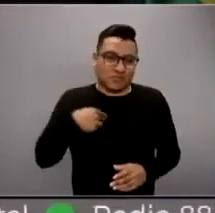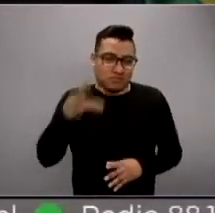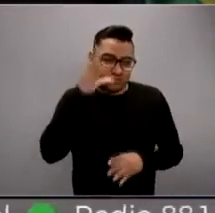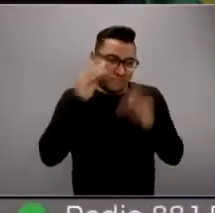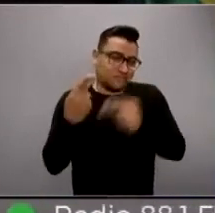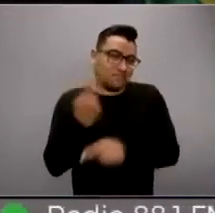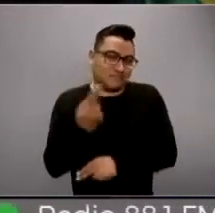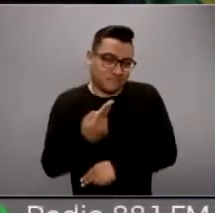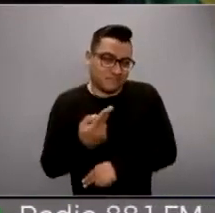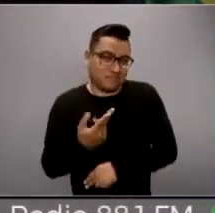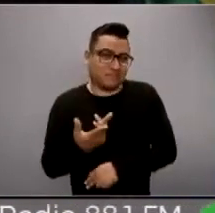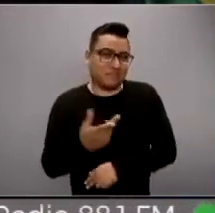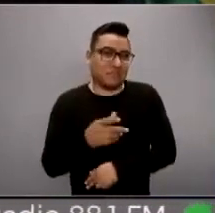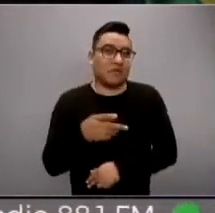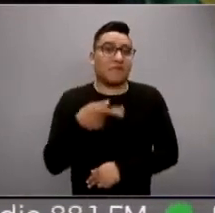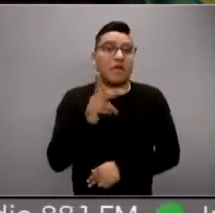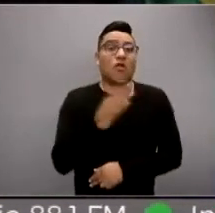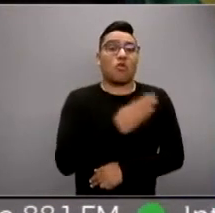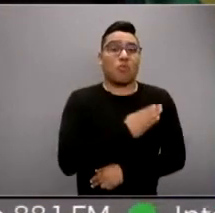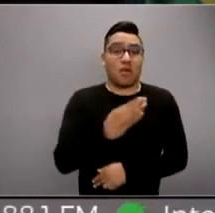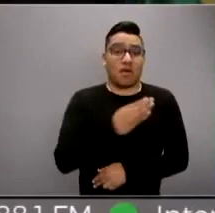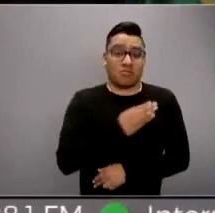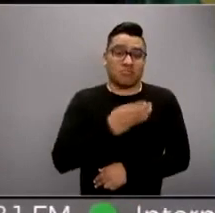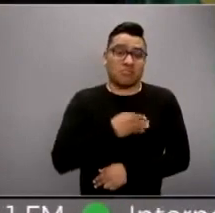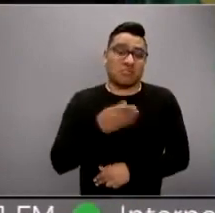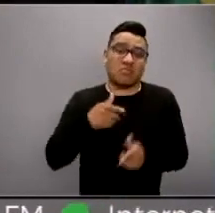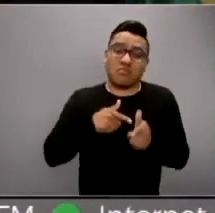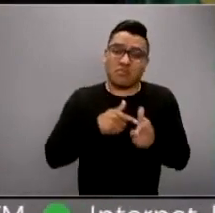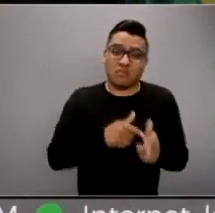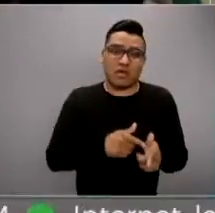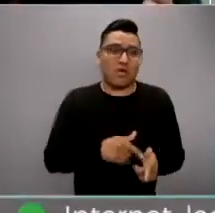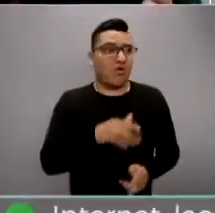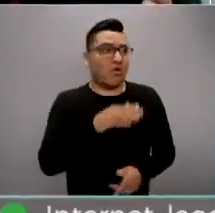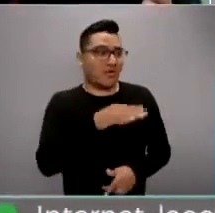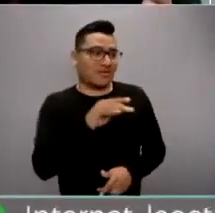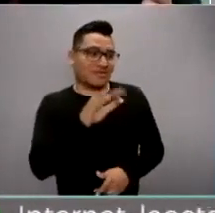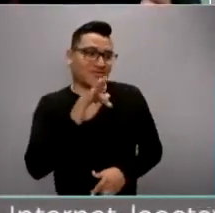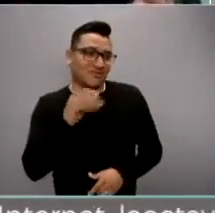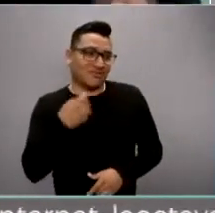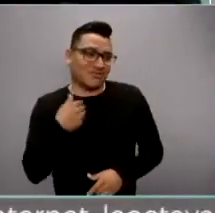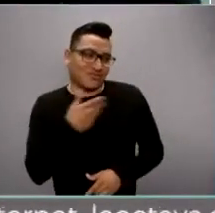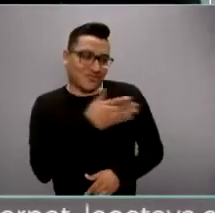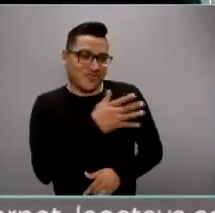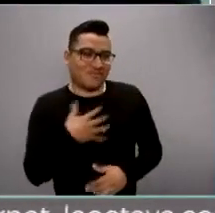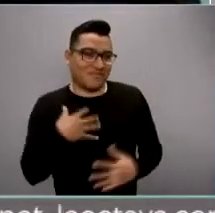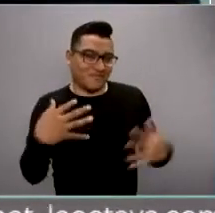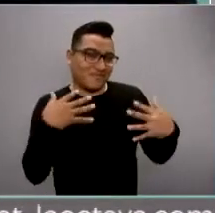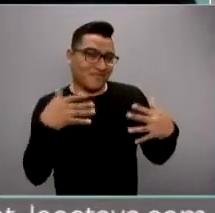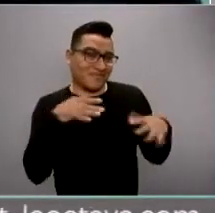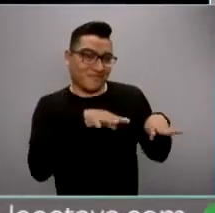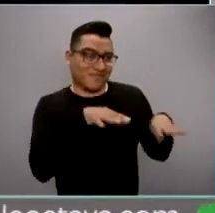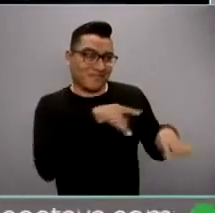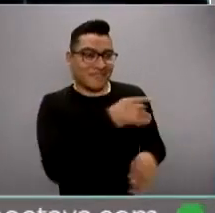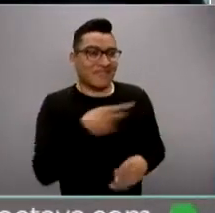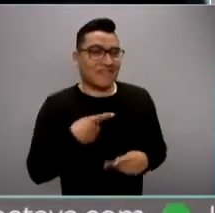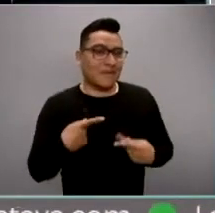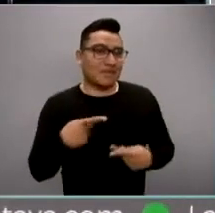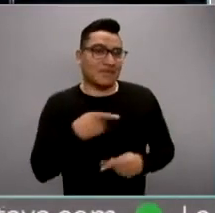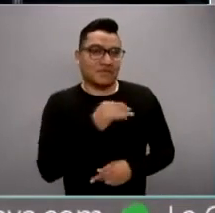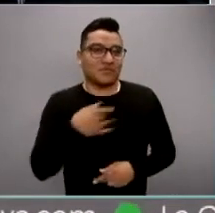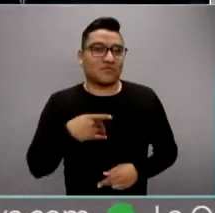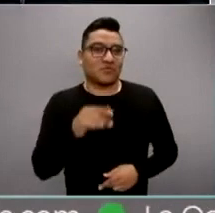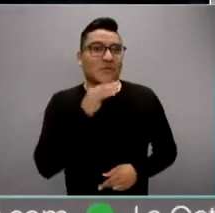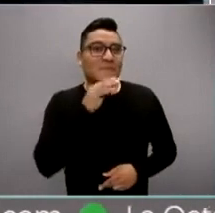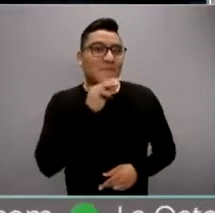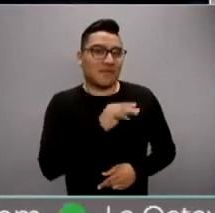ahí siempre. Pero lo bueno todavía también va a estar ahí. Luisa, que tú ya te dices porque soy su fan. Por supuesto. Exacto. Insisto en que sé que no estás nada solo en